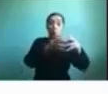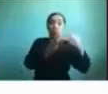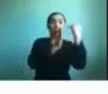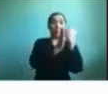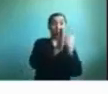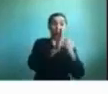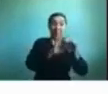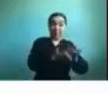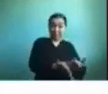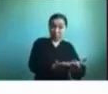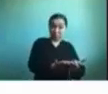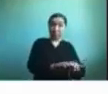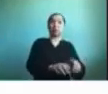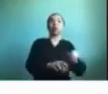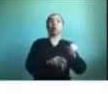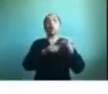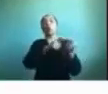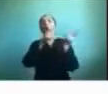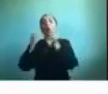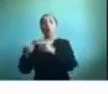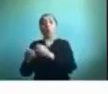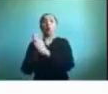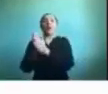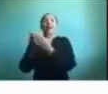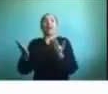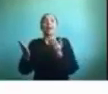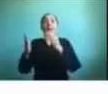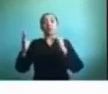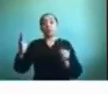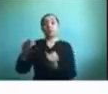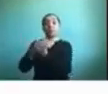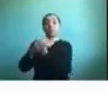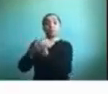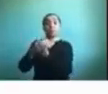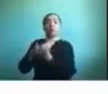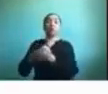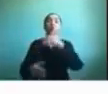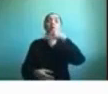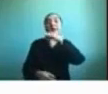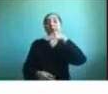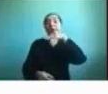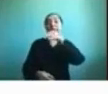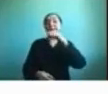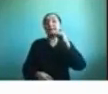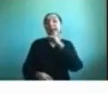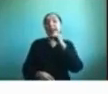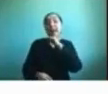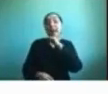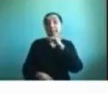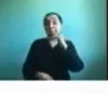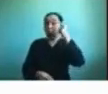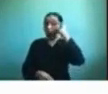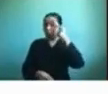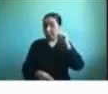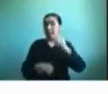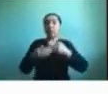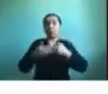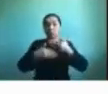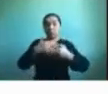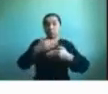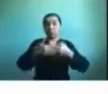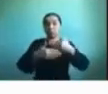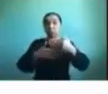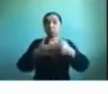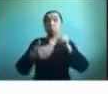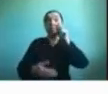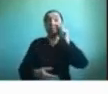libros inclusivos. Ahora yo los voy a nombrar rápidamente, pero a lo largo de este webinar los vamos a ir viendo